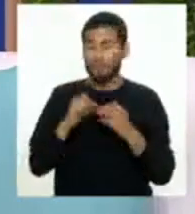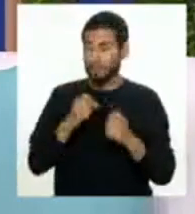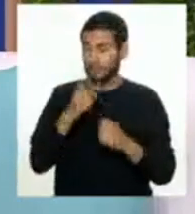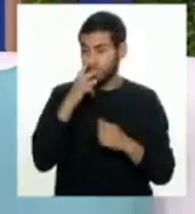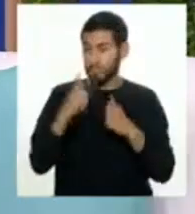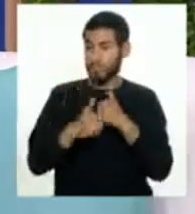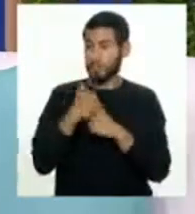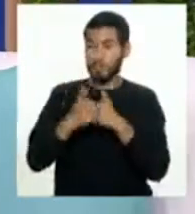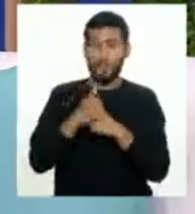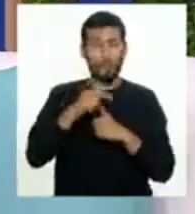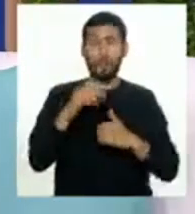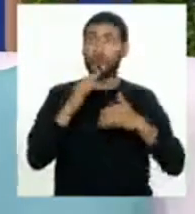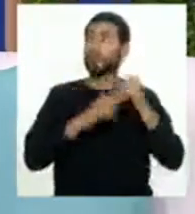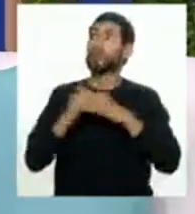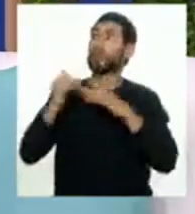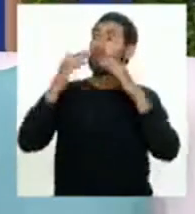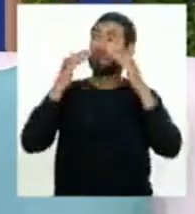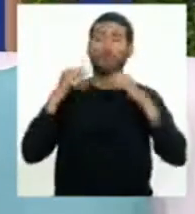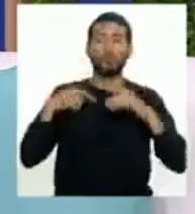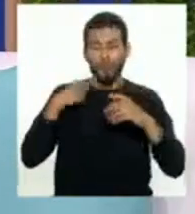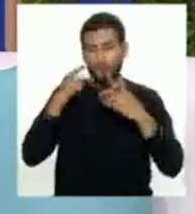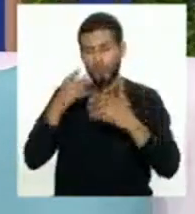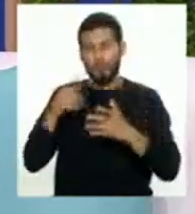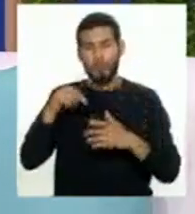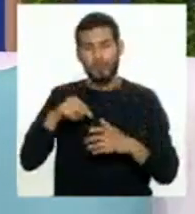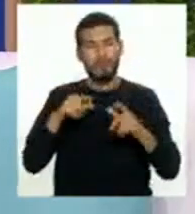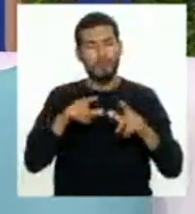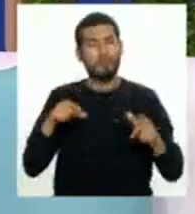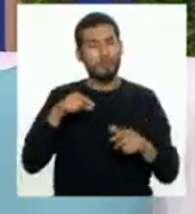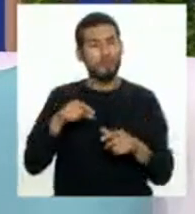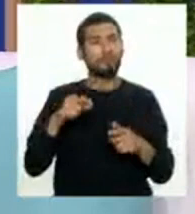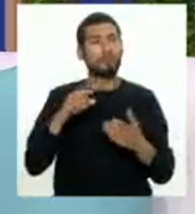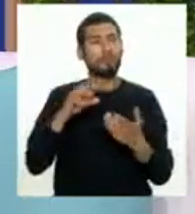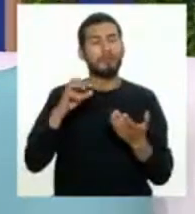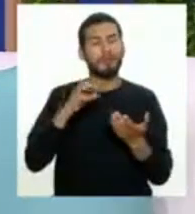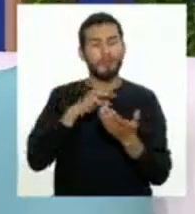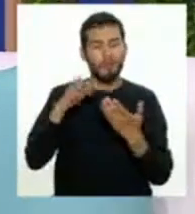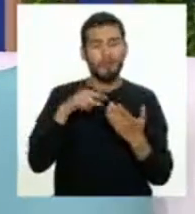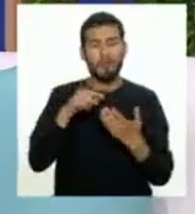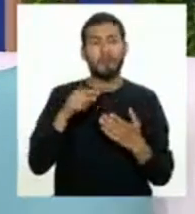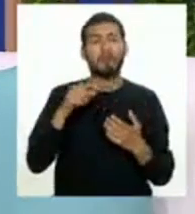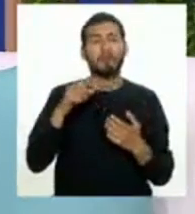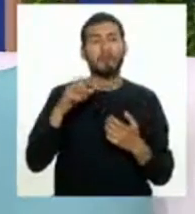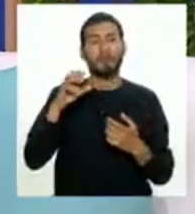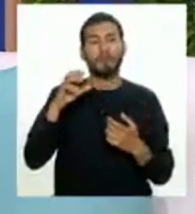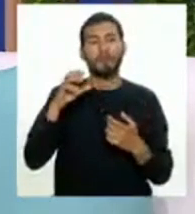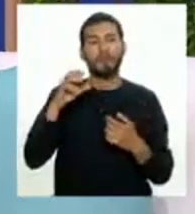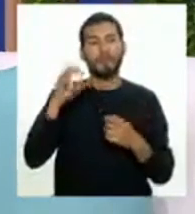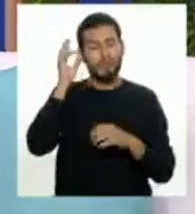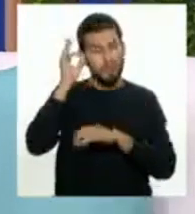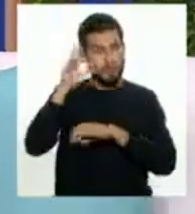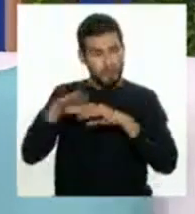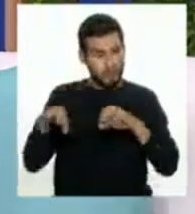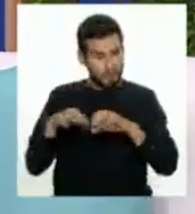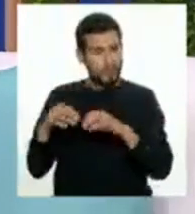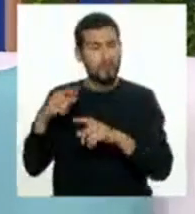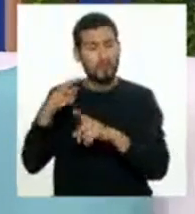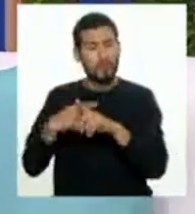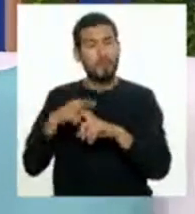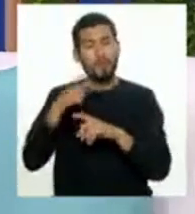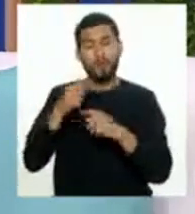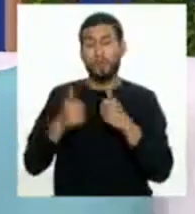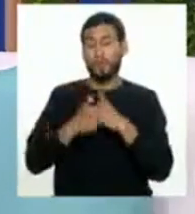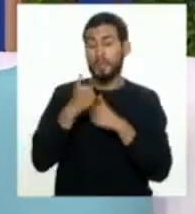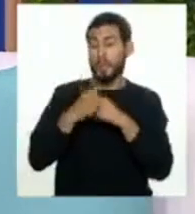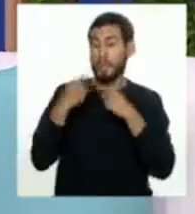vulnerabilidad de las edificaciones. Nosotros a través del capítulo de Ingeniería Civil en colaboración también con la Comisión de Gestión de